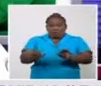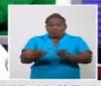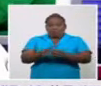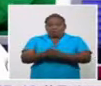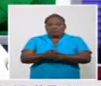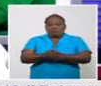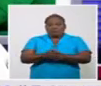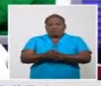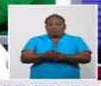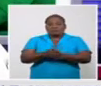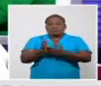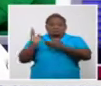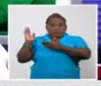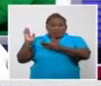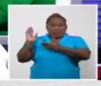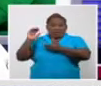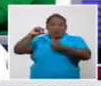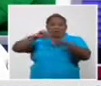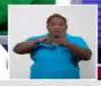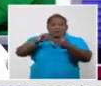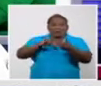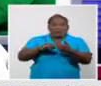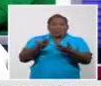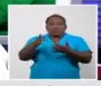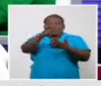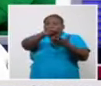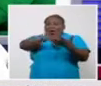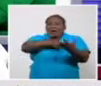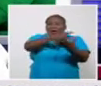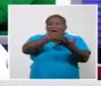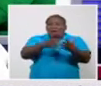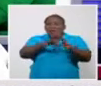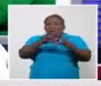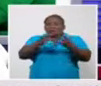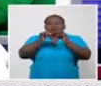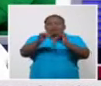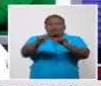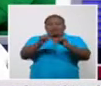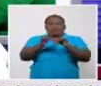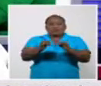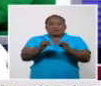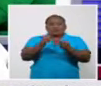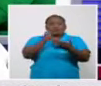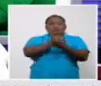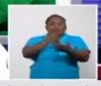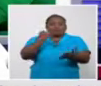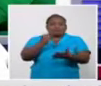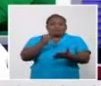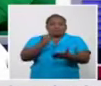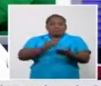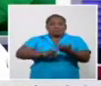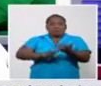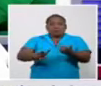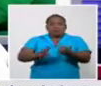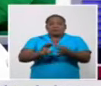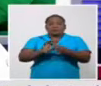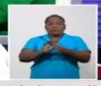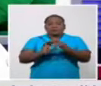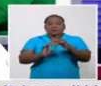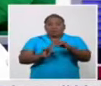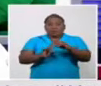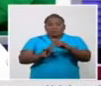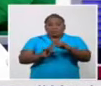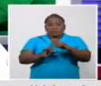comportamiento de los pacientes diagnosticados pues la provincia de Guantánamo se mantiene